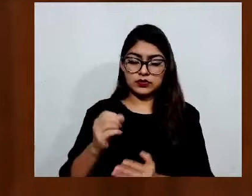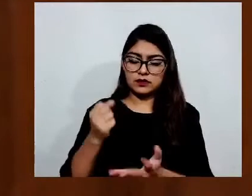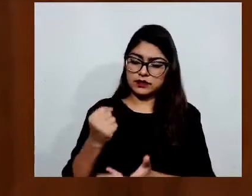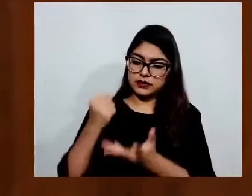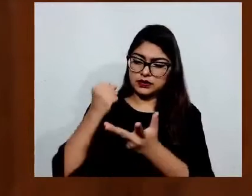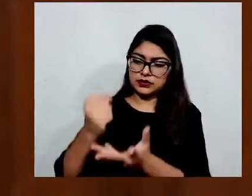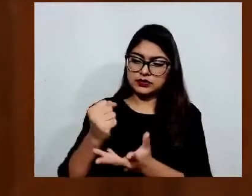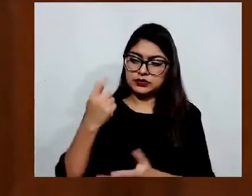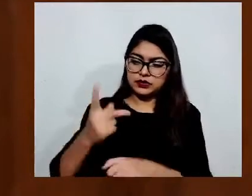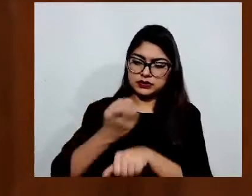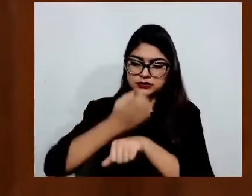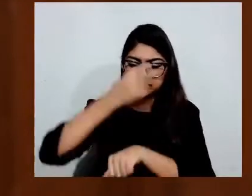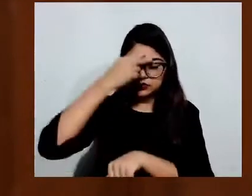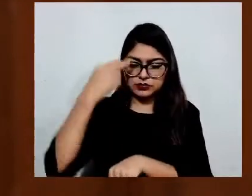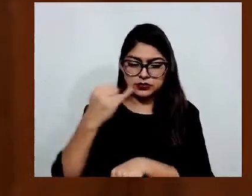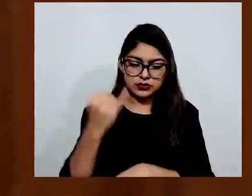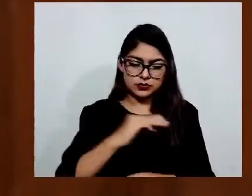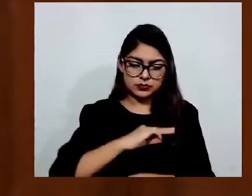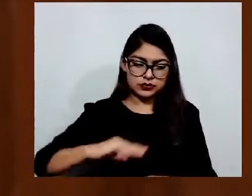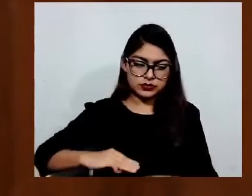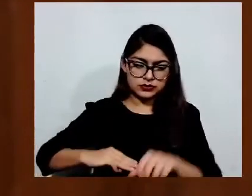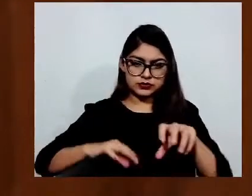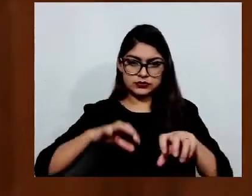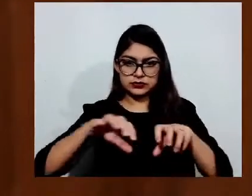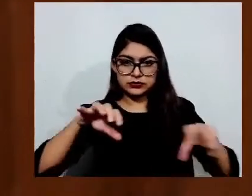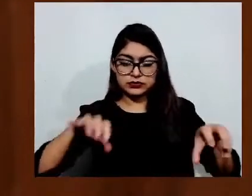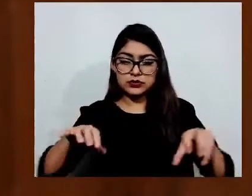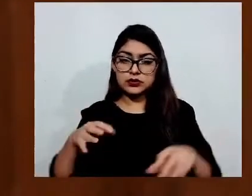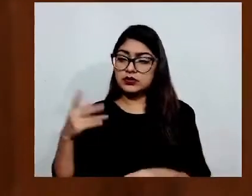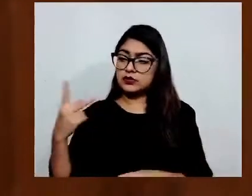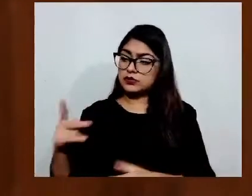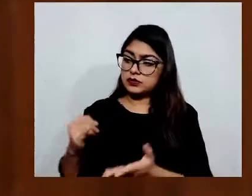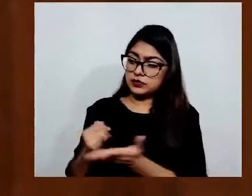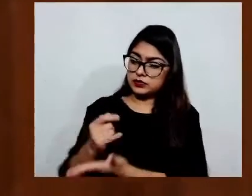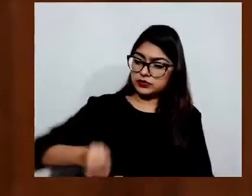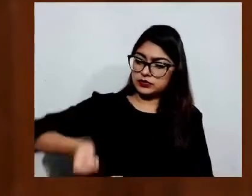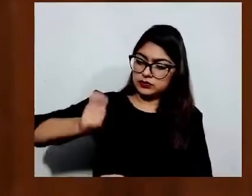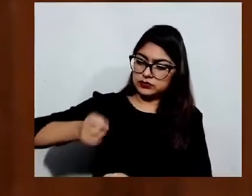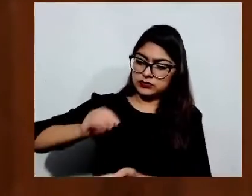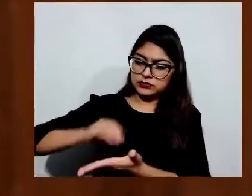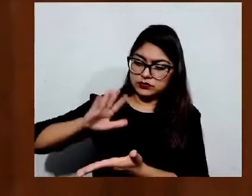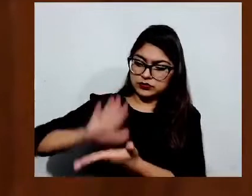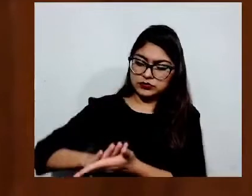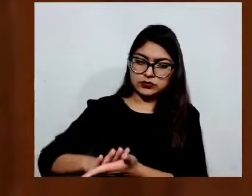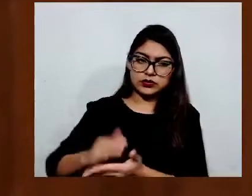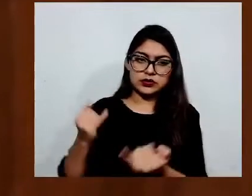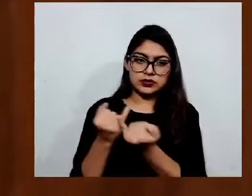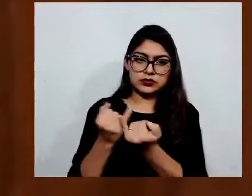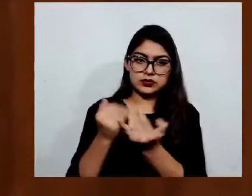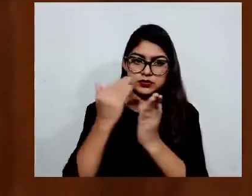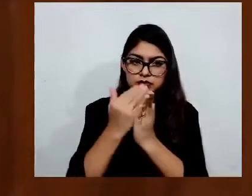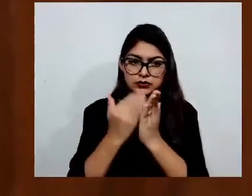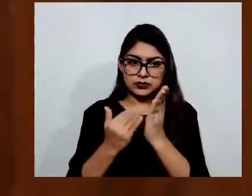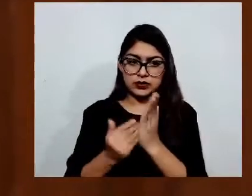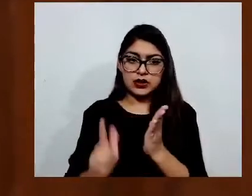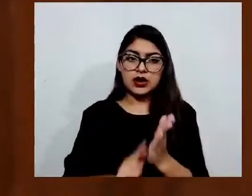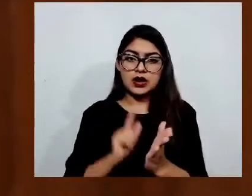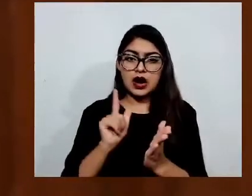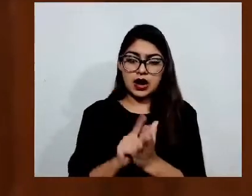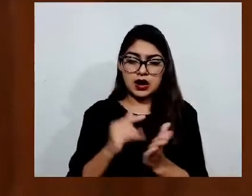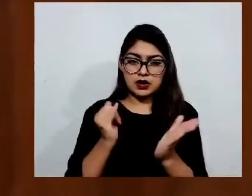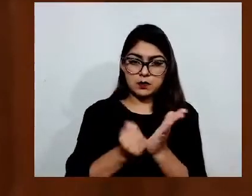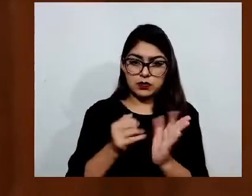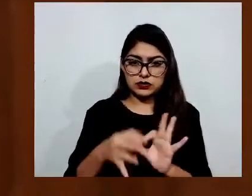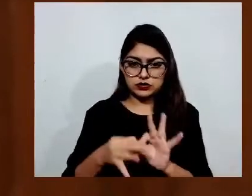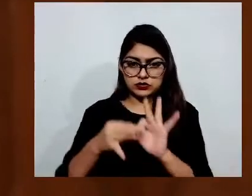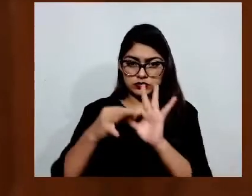jurisprudenciales y en apego al principio constitucional de legalidad tributaria, se determinan los elementos esenciales de